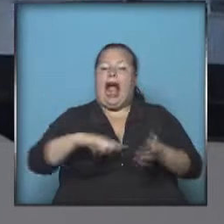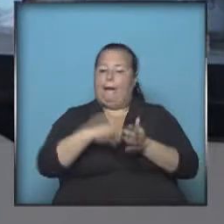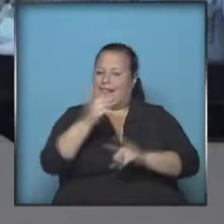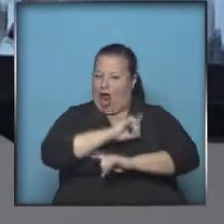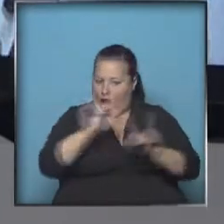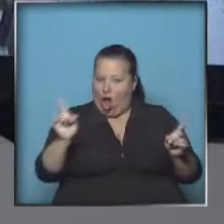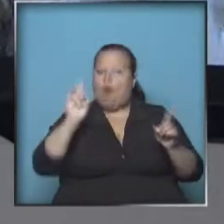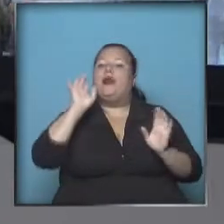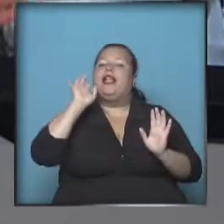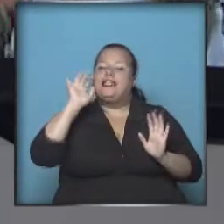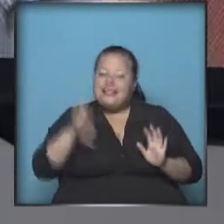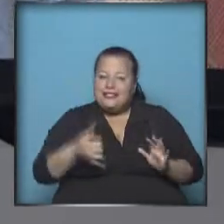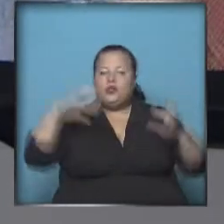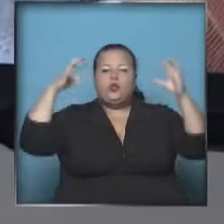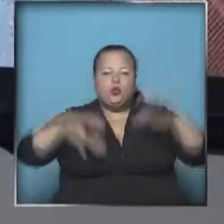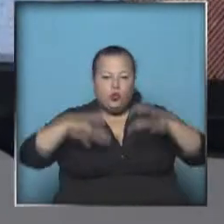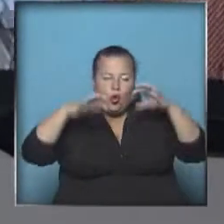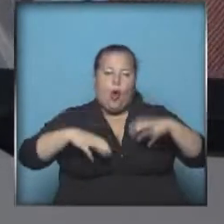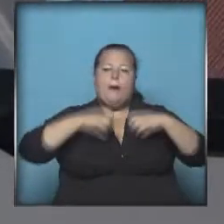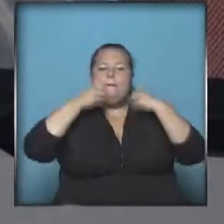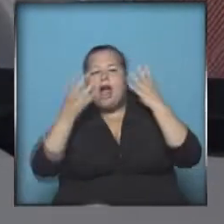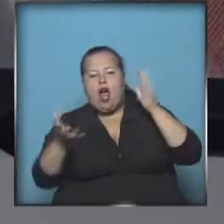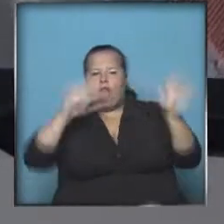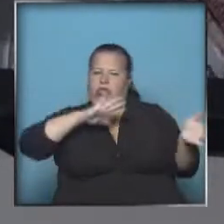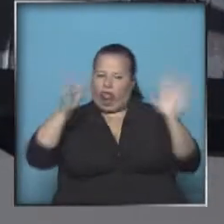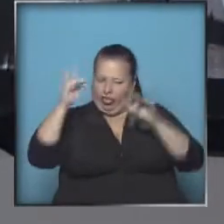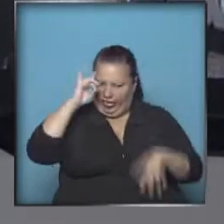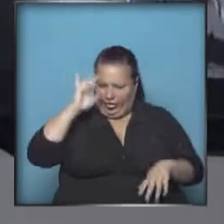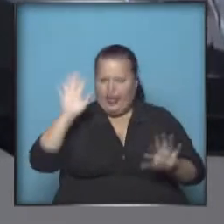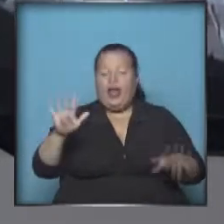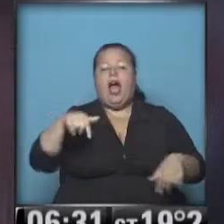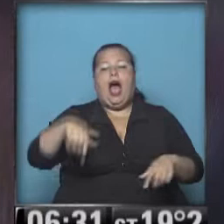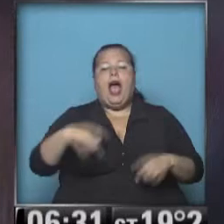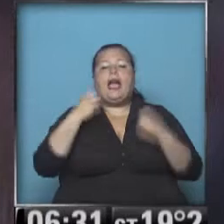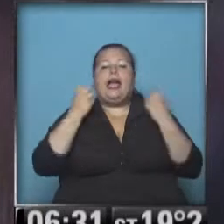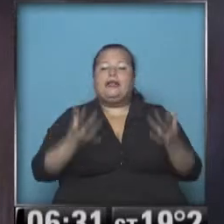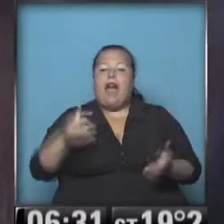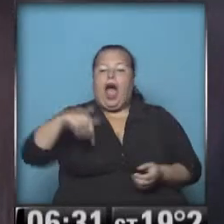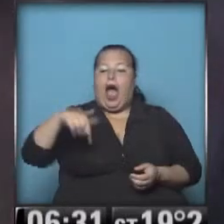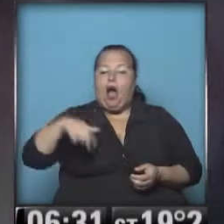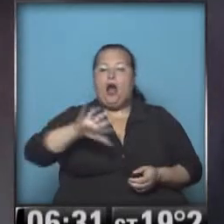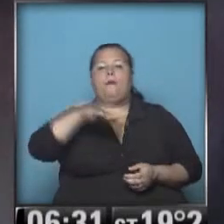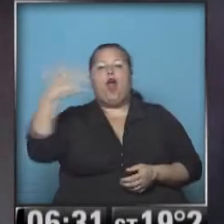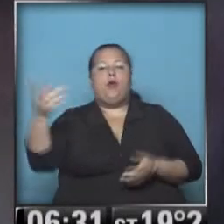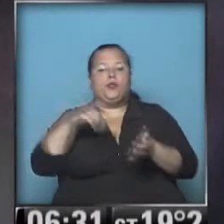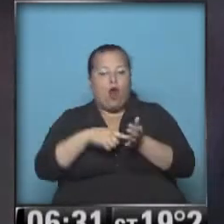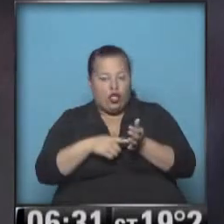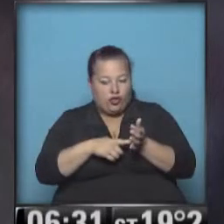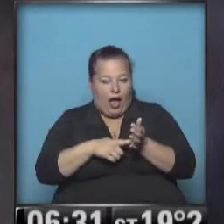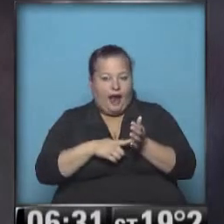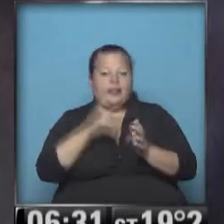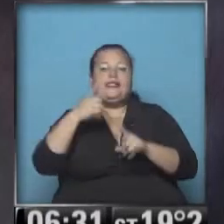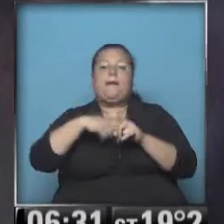ciudad, pero sí, lluvias y mejoramientos temporarios. Vamos con lo que está pasando ahora en el Gran Buenos Aires, los